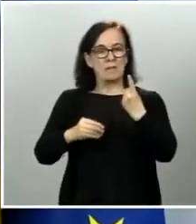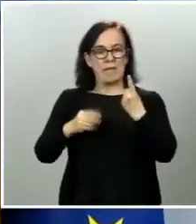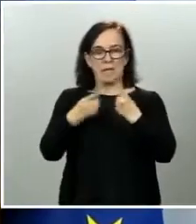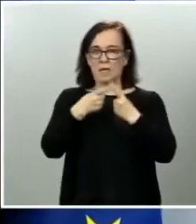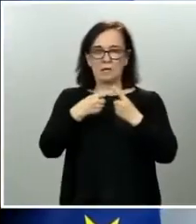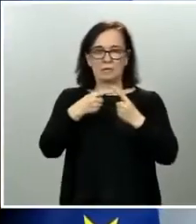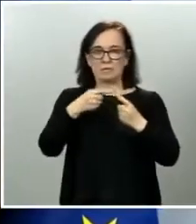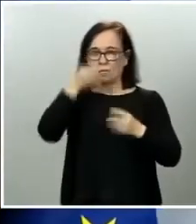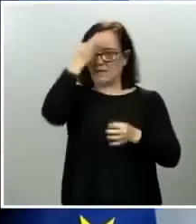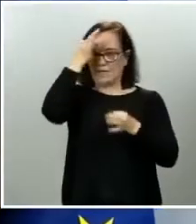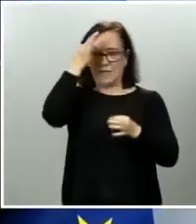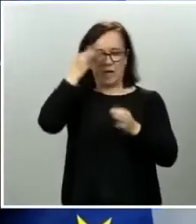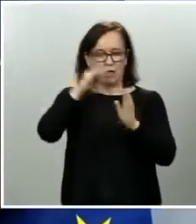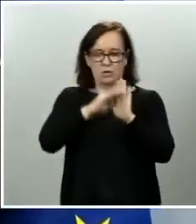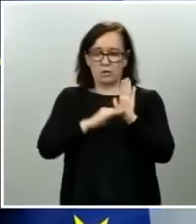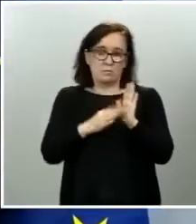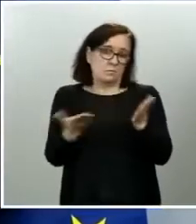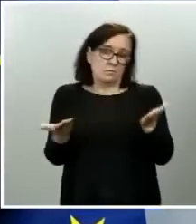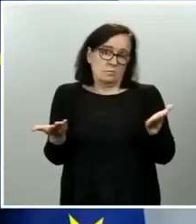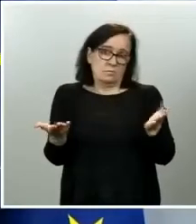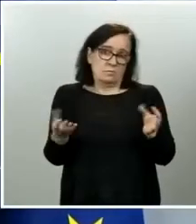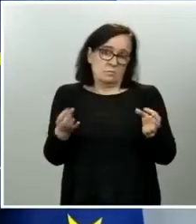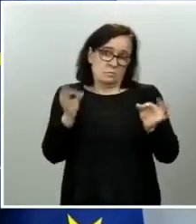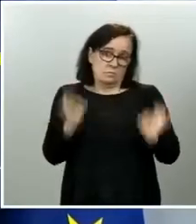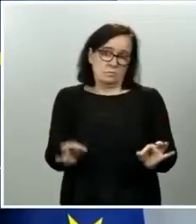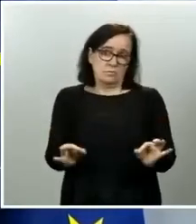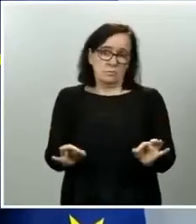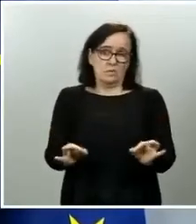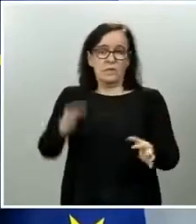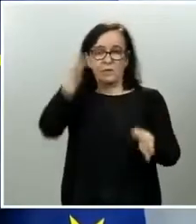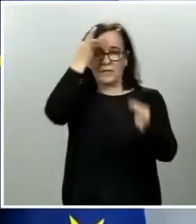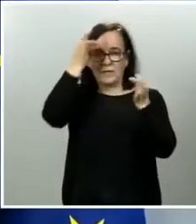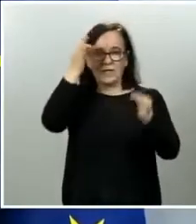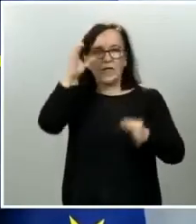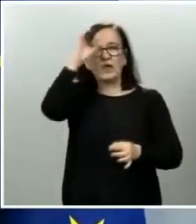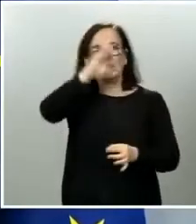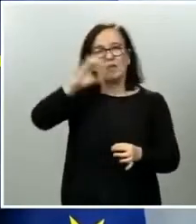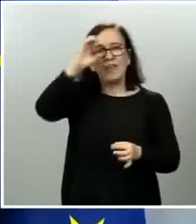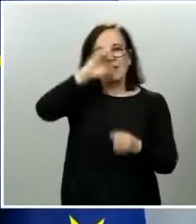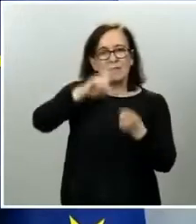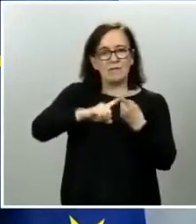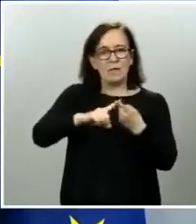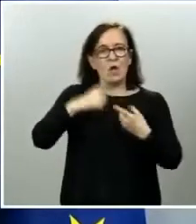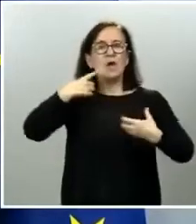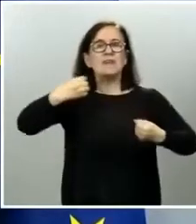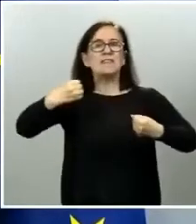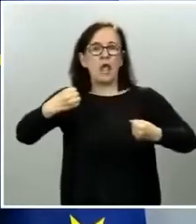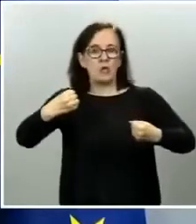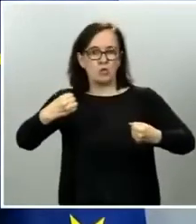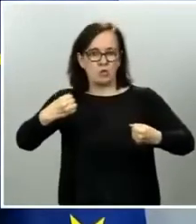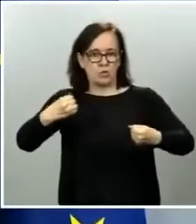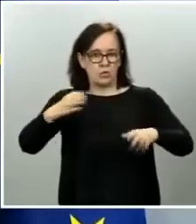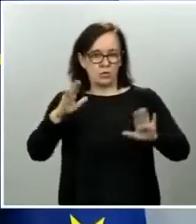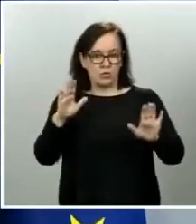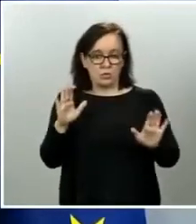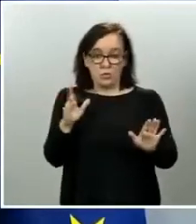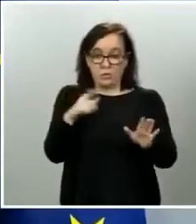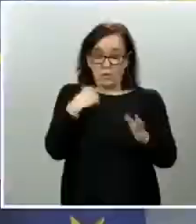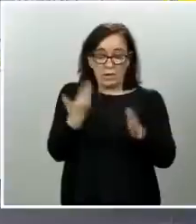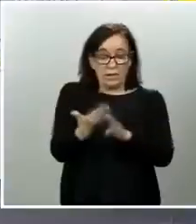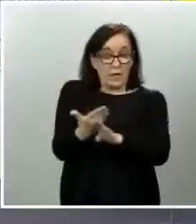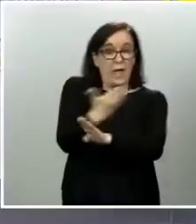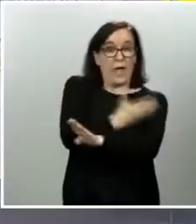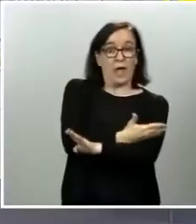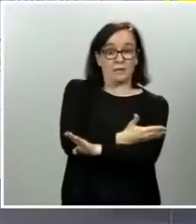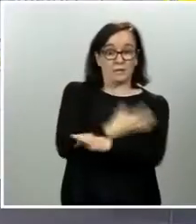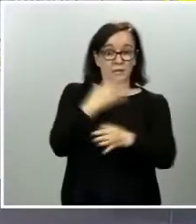tener en cuenta, como no puede ser de otra manera, son criterios científicos, criterios de salud pública. Es decir, cuanto antes, siempre